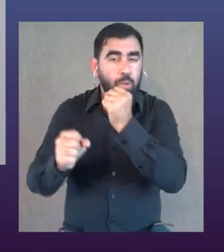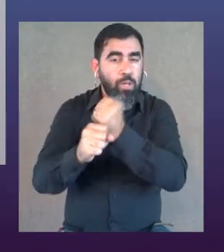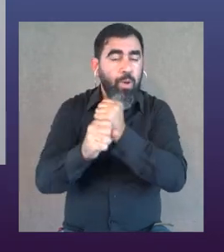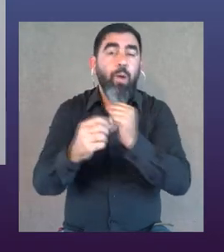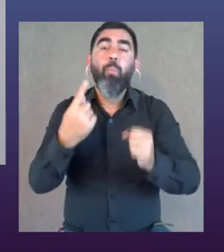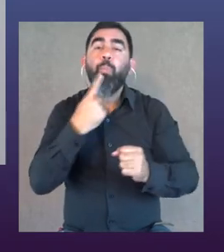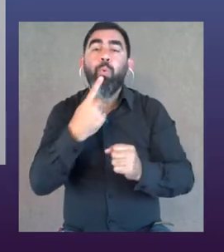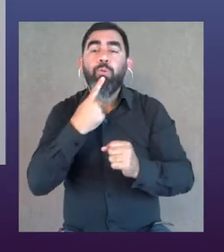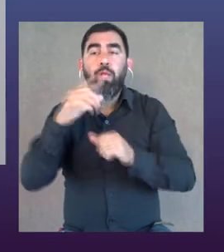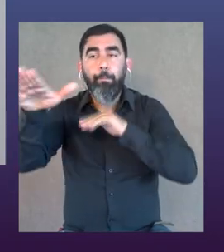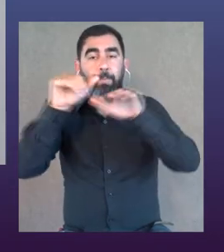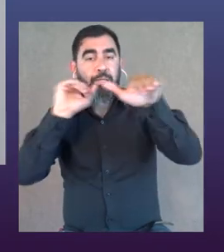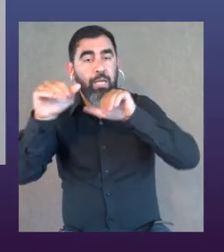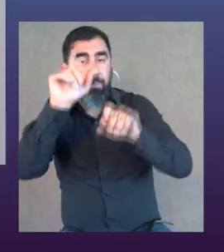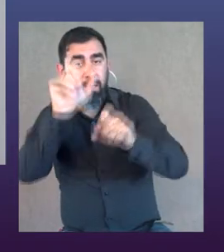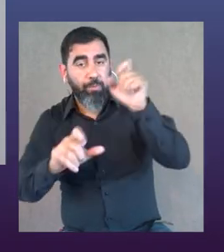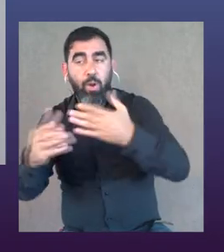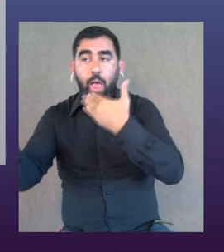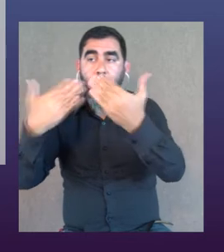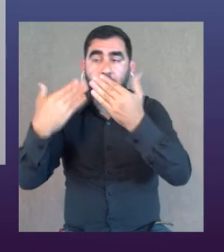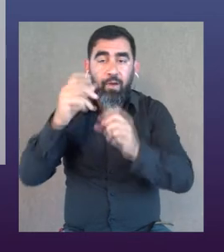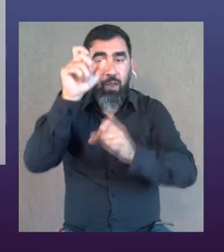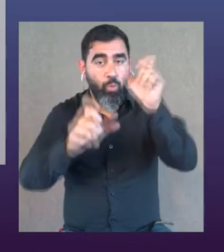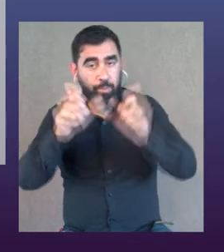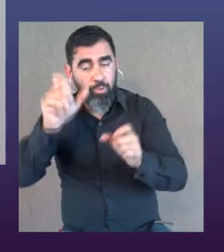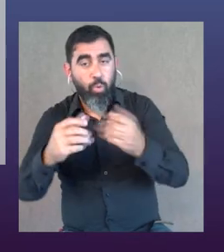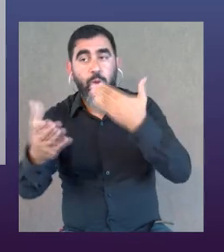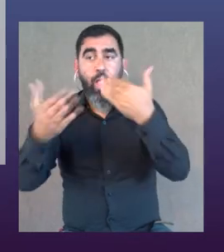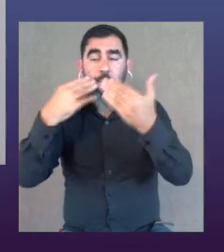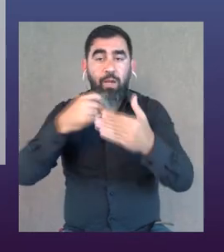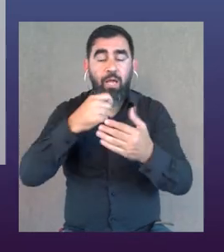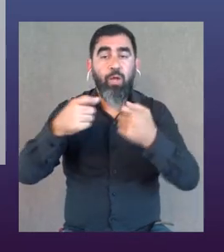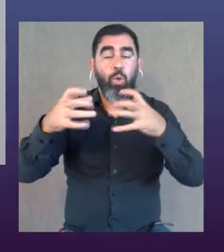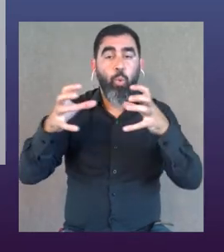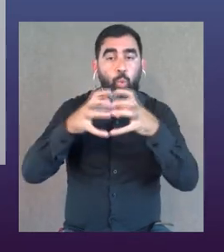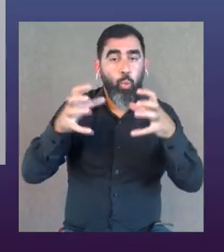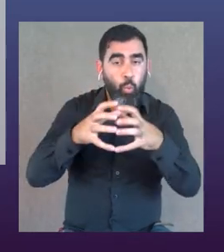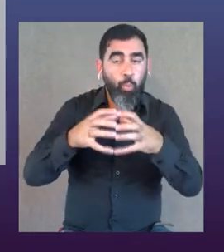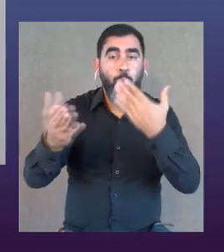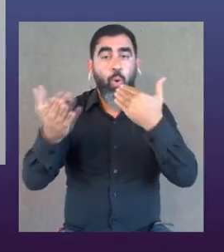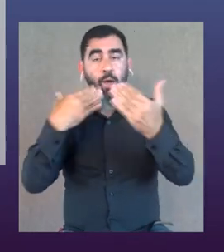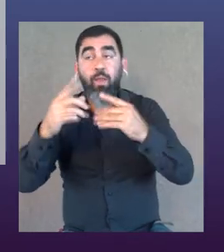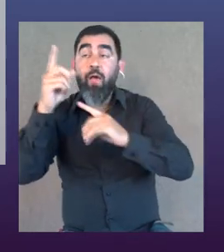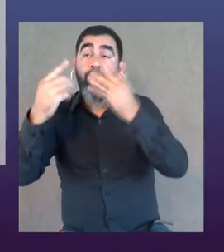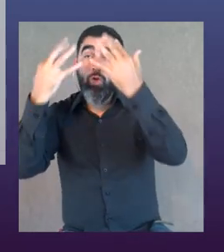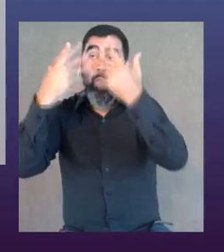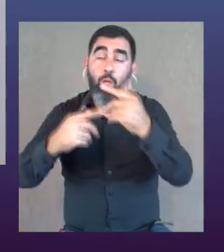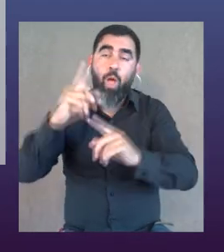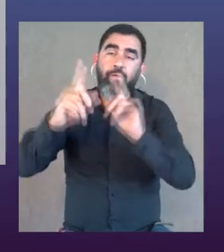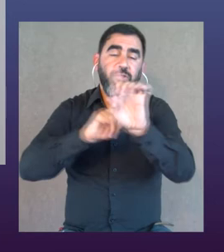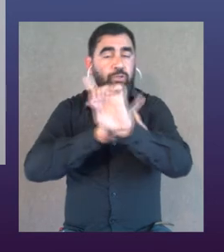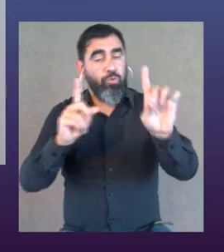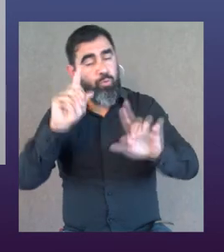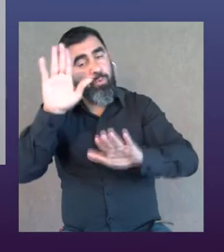me parece que está bueno trabajar en políticas para llamados, para ir a hablar con las comunidades, para ir a con los colectivos, que a veces están